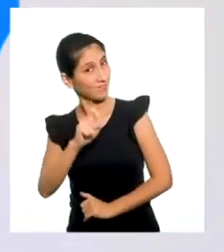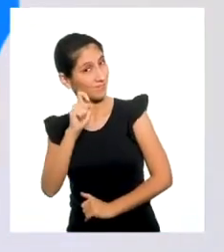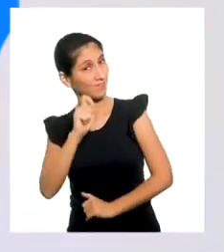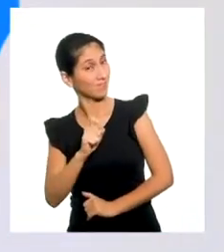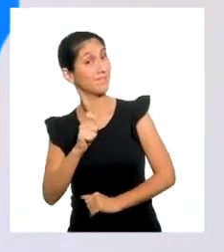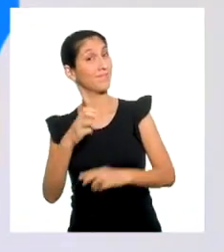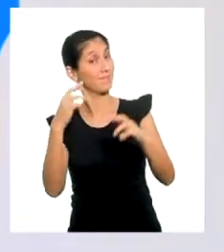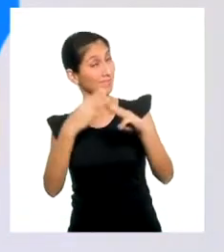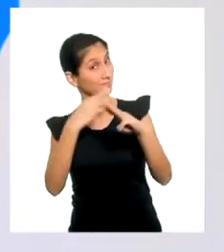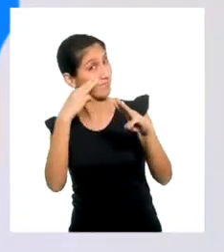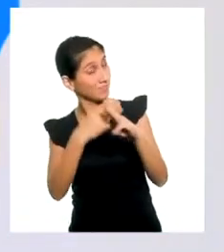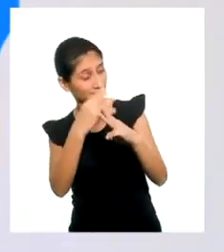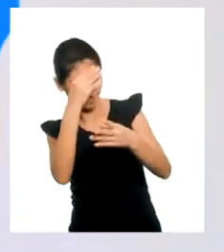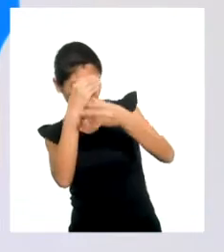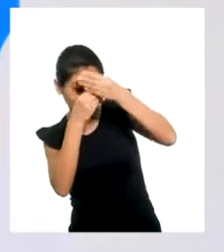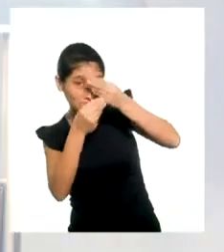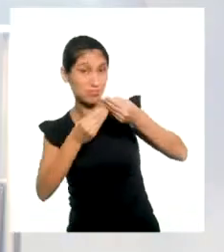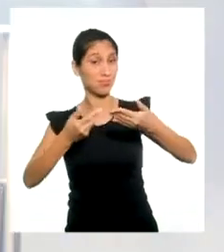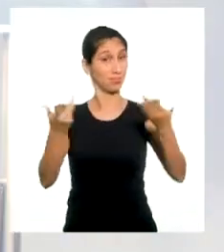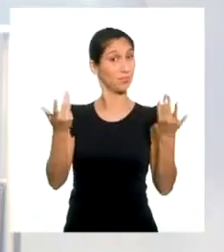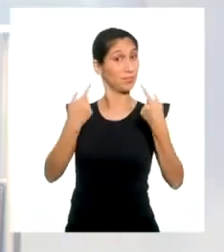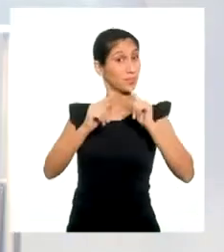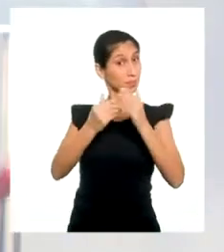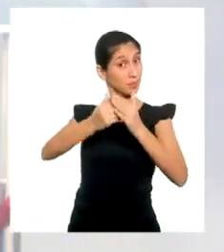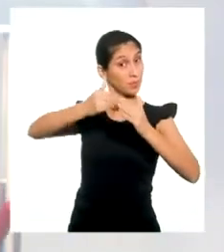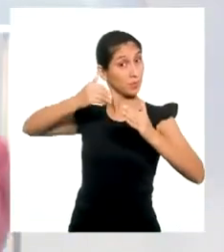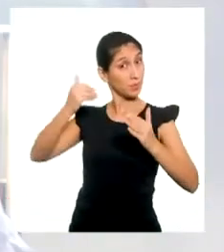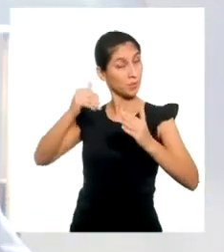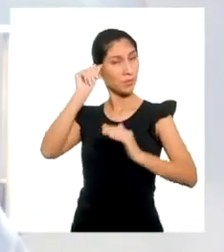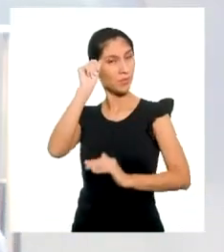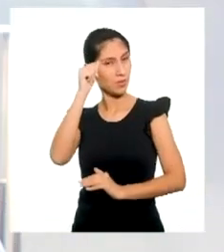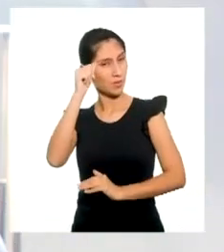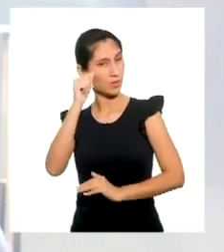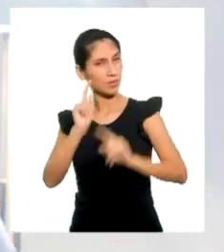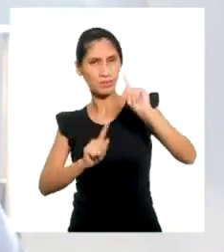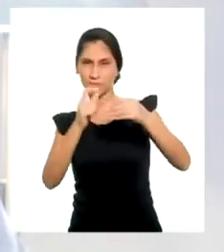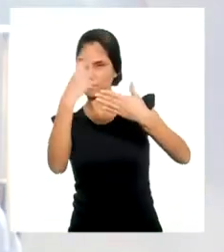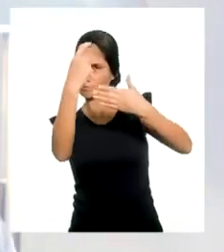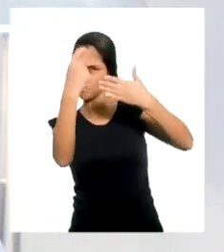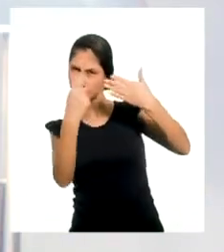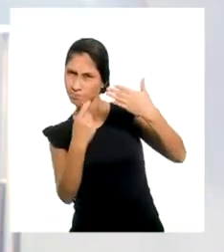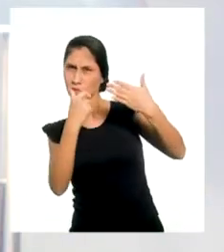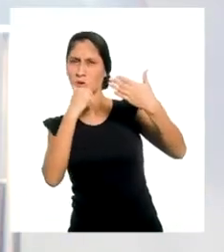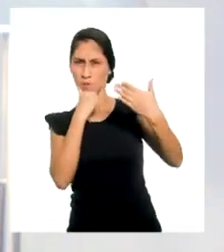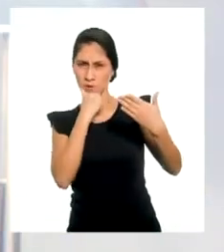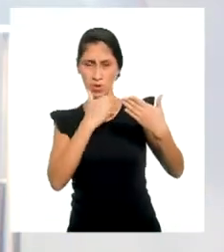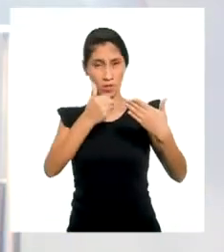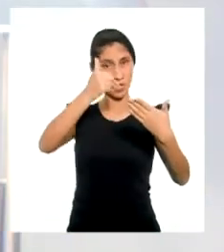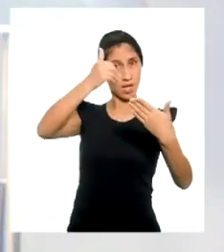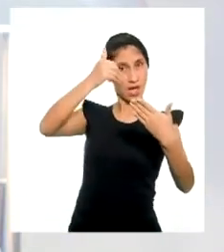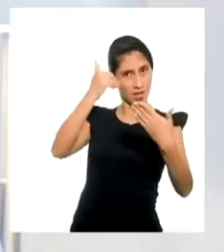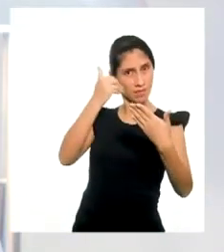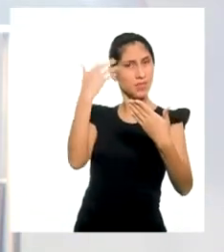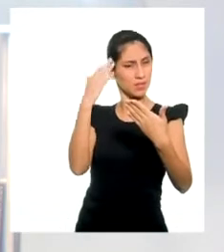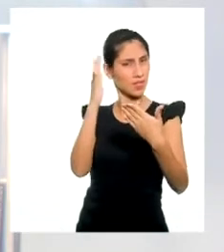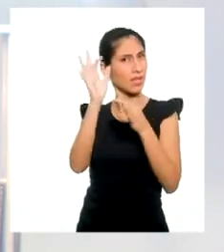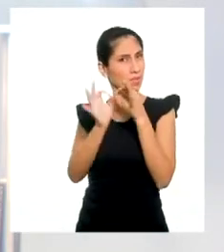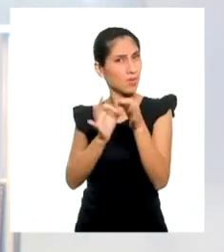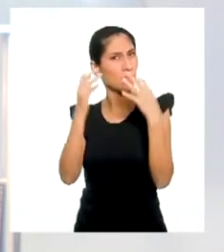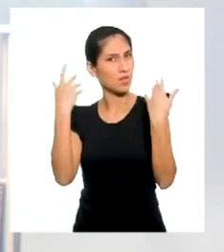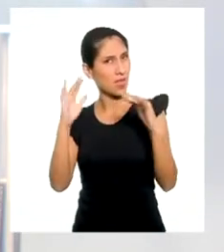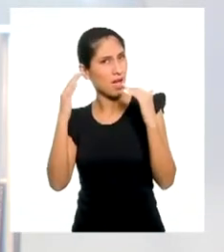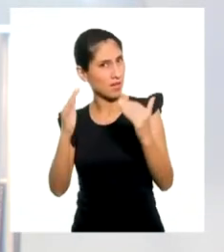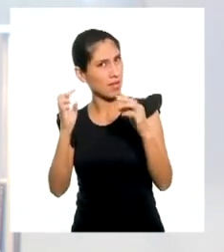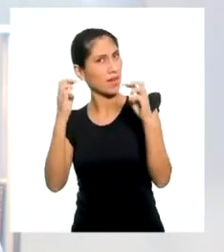poco de matemáticas, Tocino! Pero antes, recordemos algunos conceptos sobre lo que trabajamos en nuestro último programa